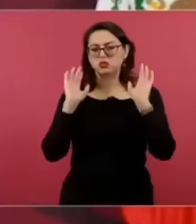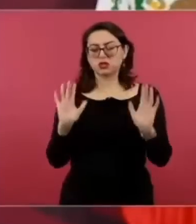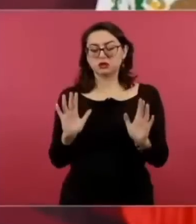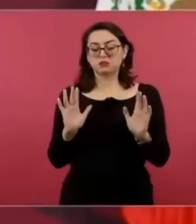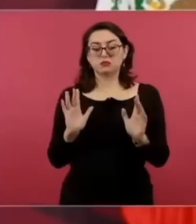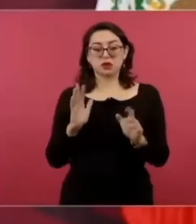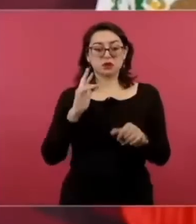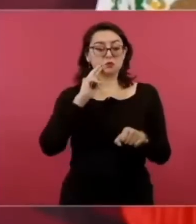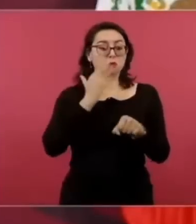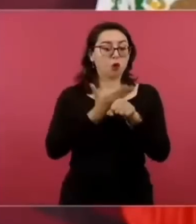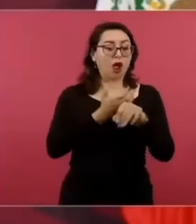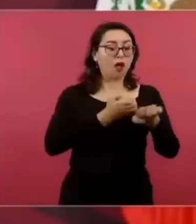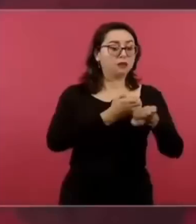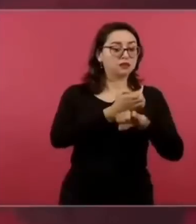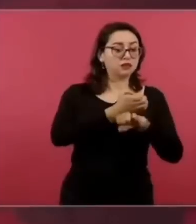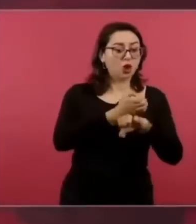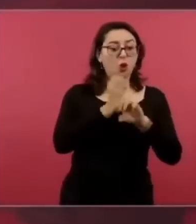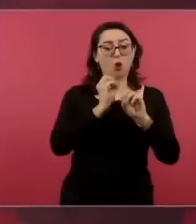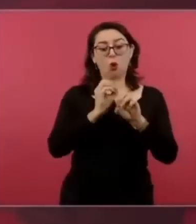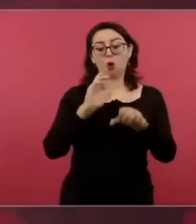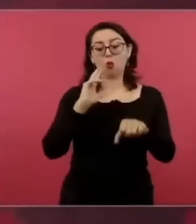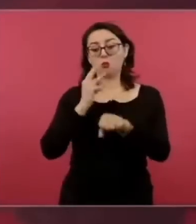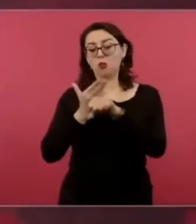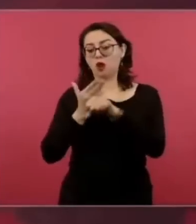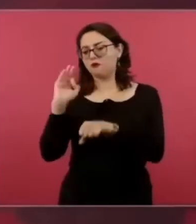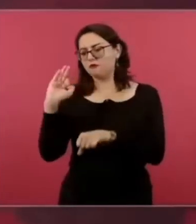sea del fuero que sea. Fuero común, fuero federal.